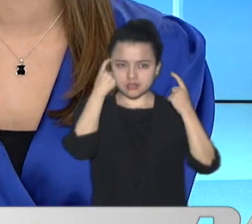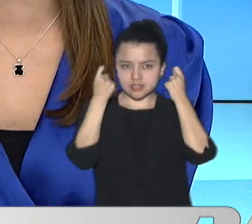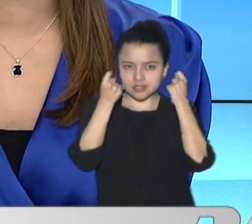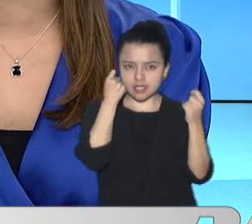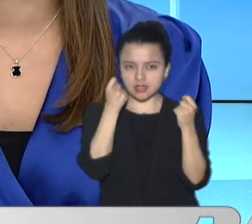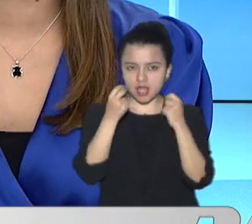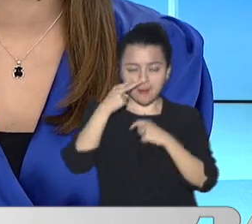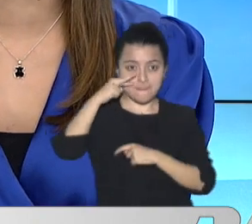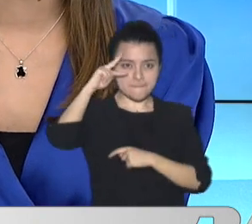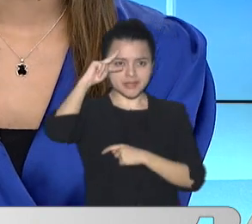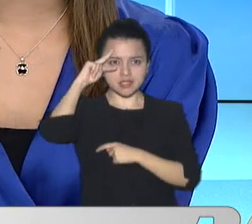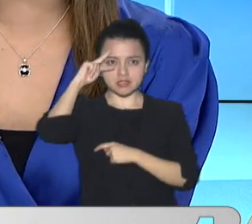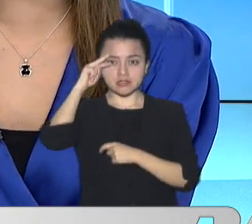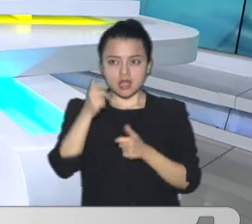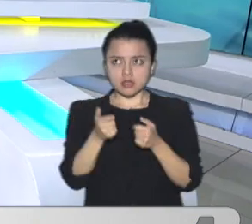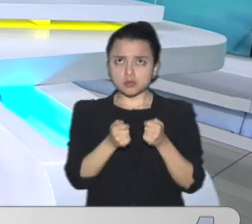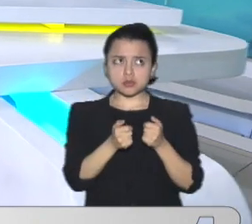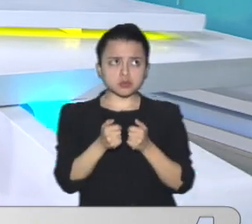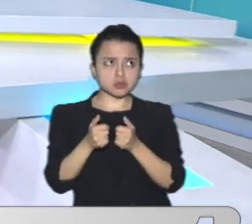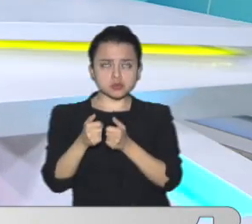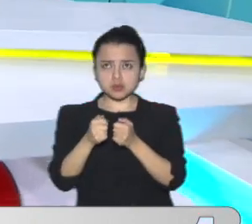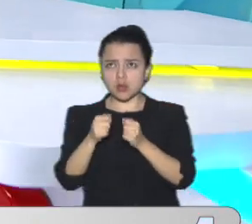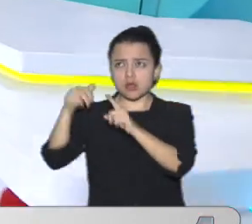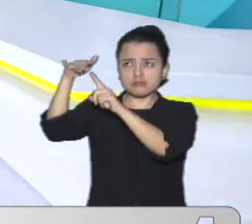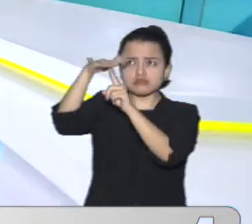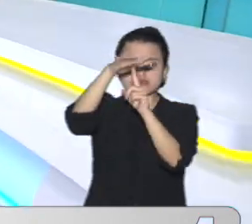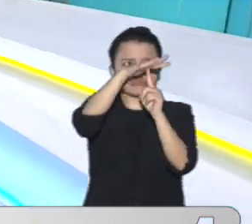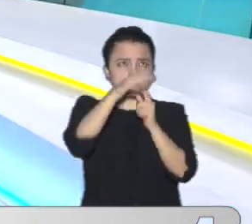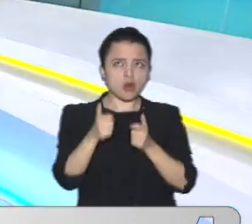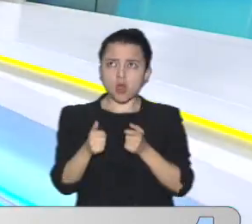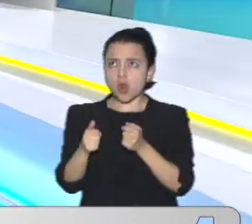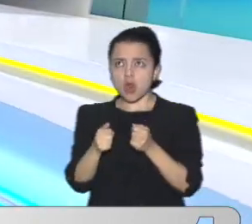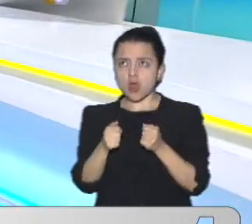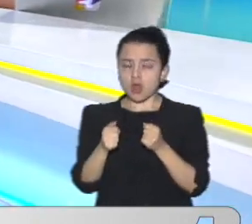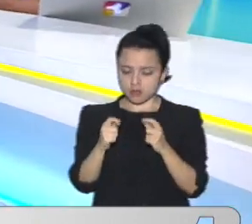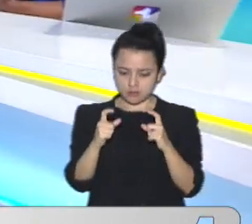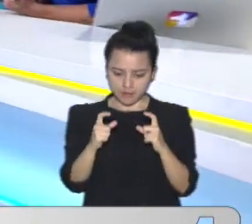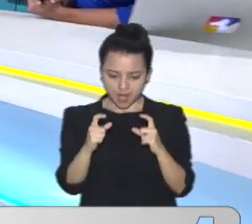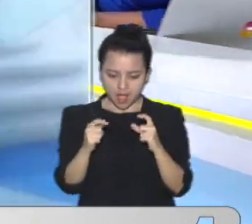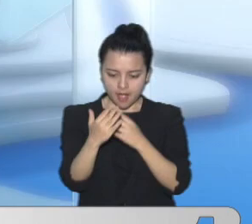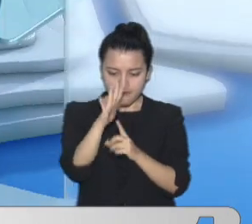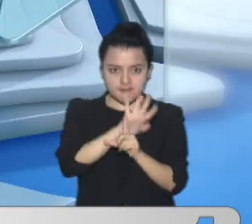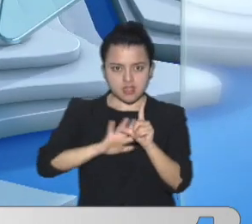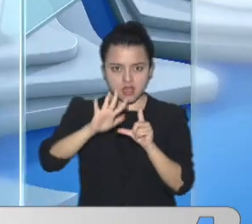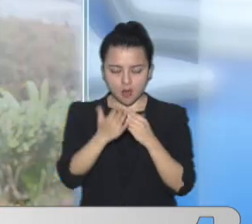Para identificar A sus víctimas Stick Muy buenas tardes ¿Cuál es la banda Que opera Con esta modalidad?